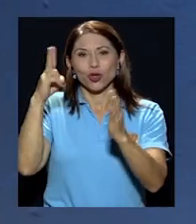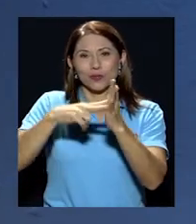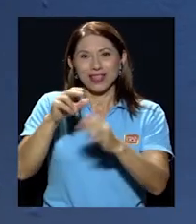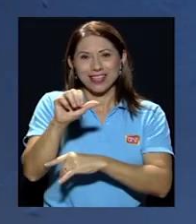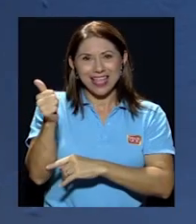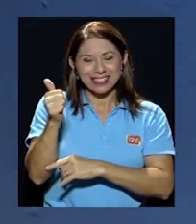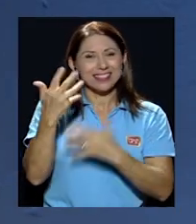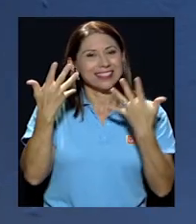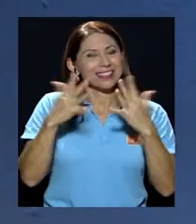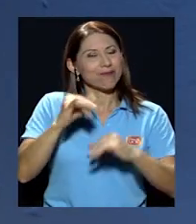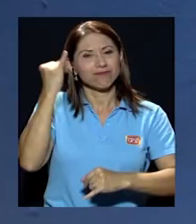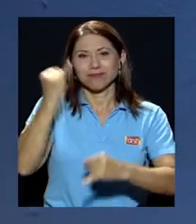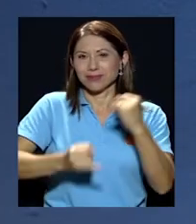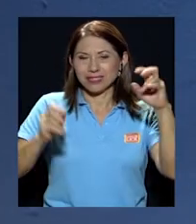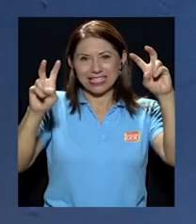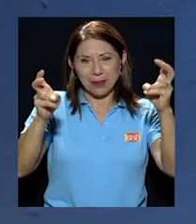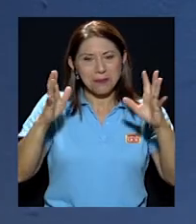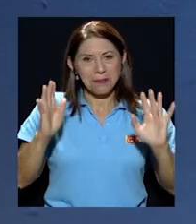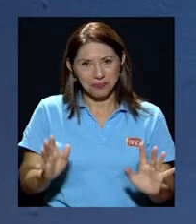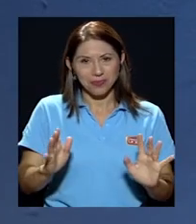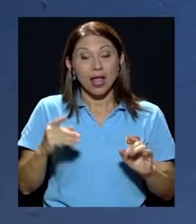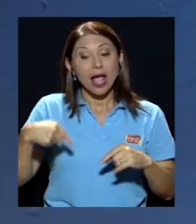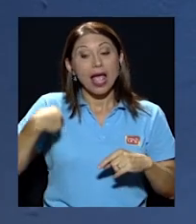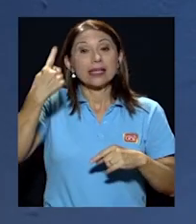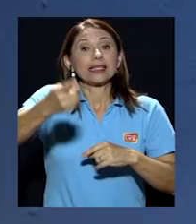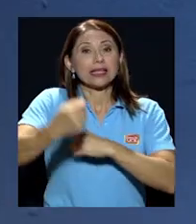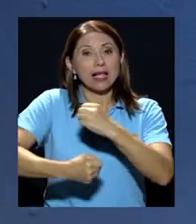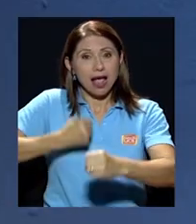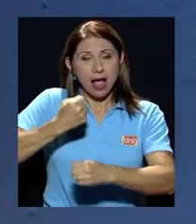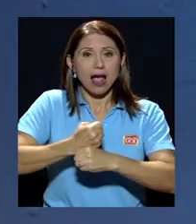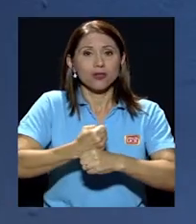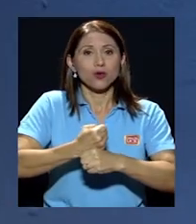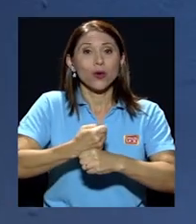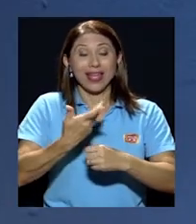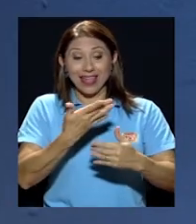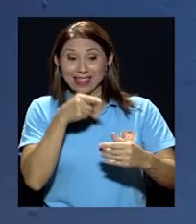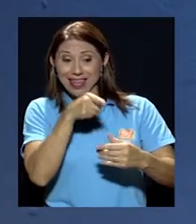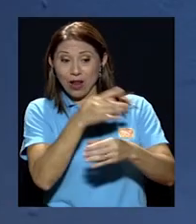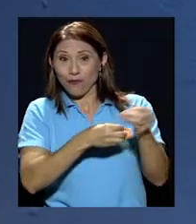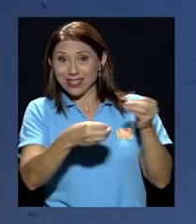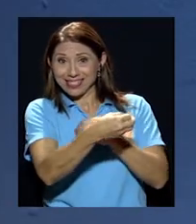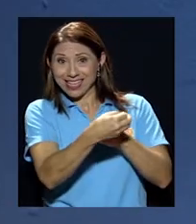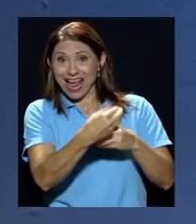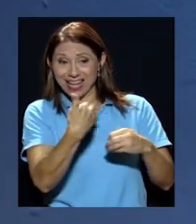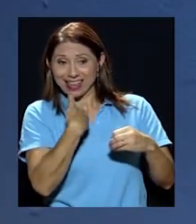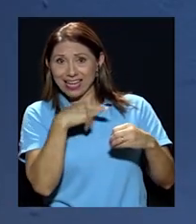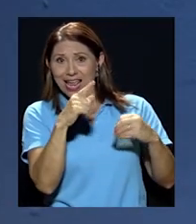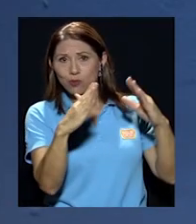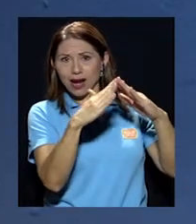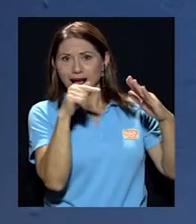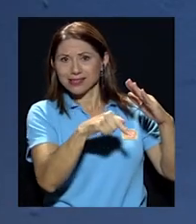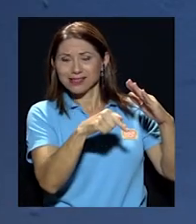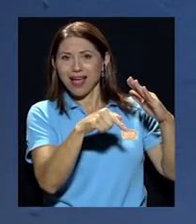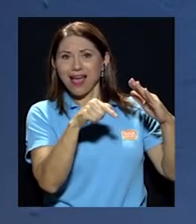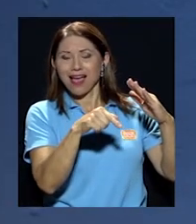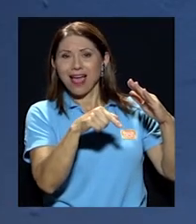prácticamente finalizaría el tema. Y al año siguiente yo tuve que charladarme de la oficina que tenía en una casa donde